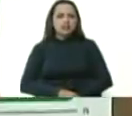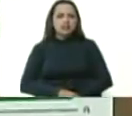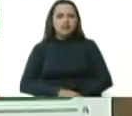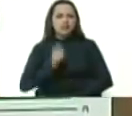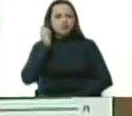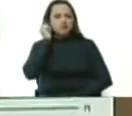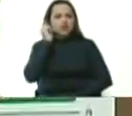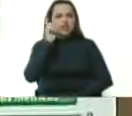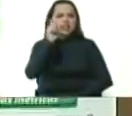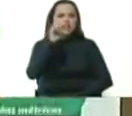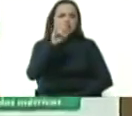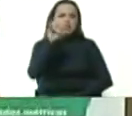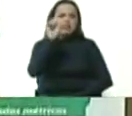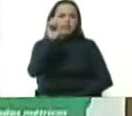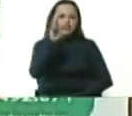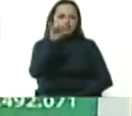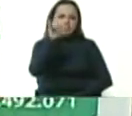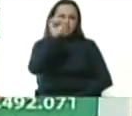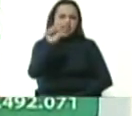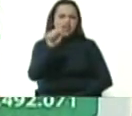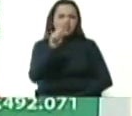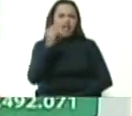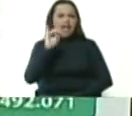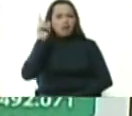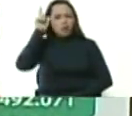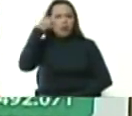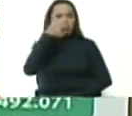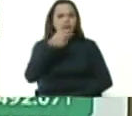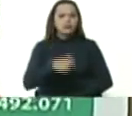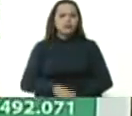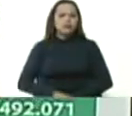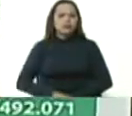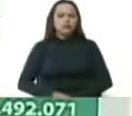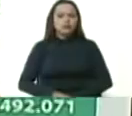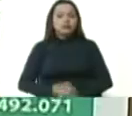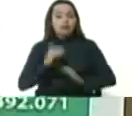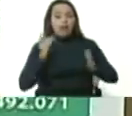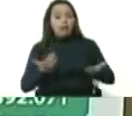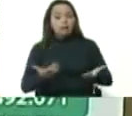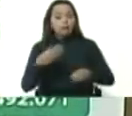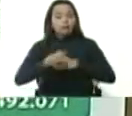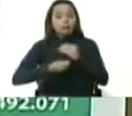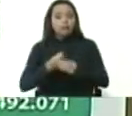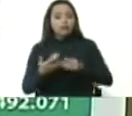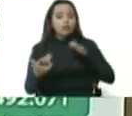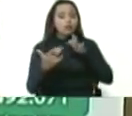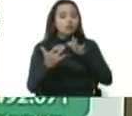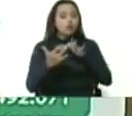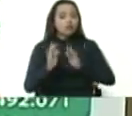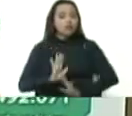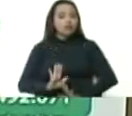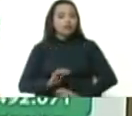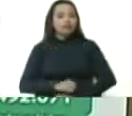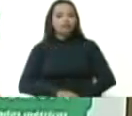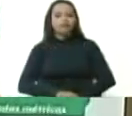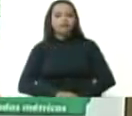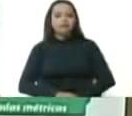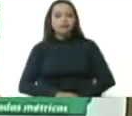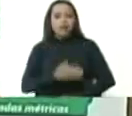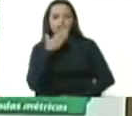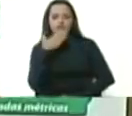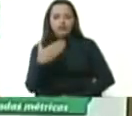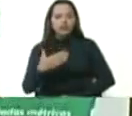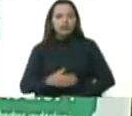¿dónde está Tibisay? Está en Guarico Tibisay atención ya vamos a hacer un pase Tibisay al frente de AgroSUR fue la gran